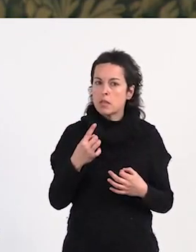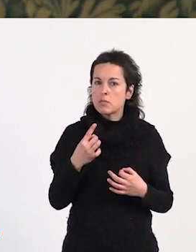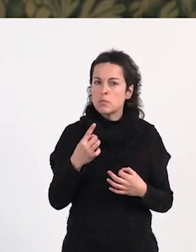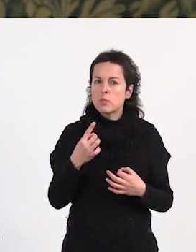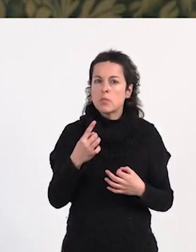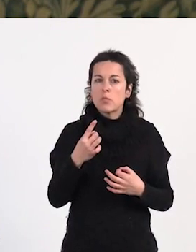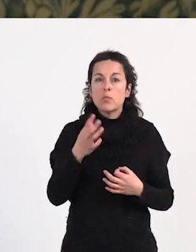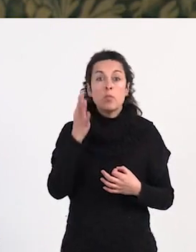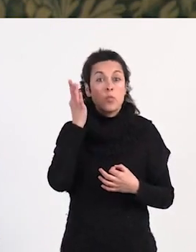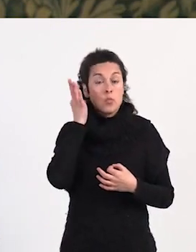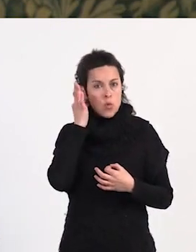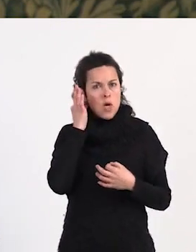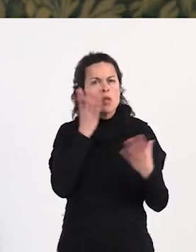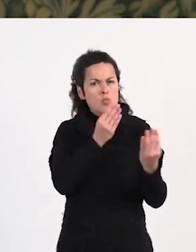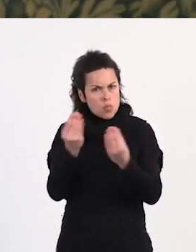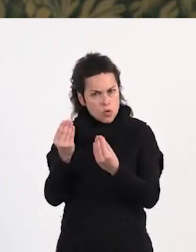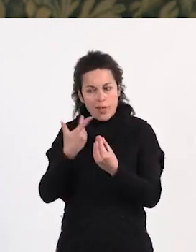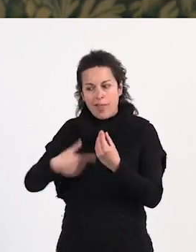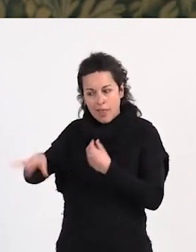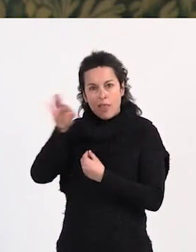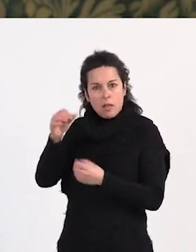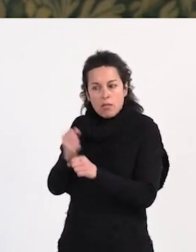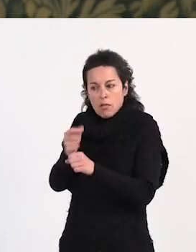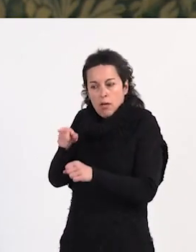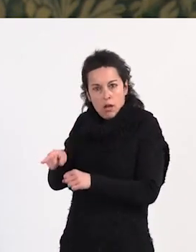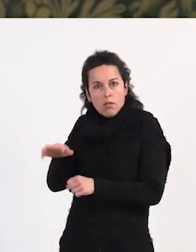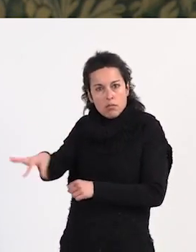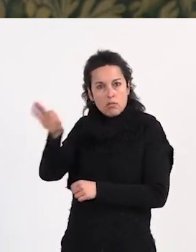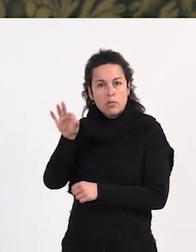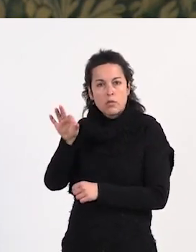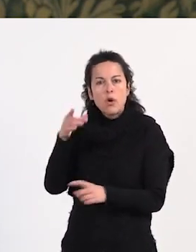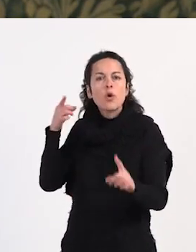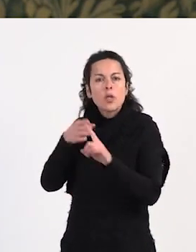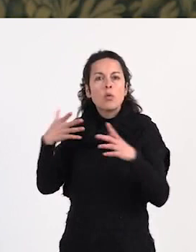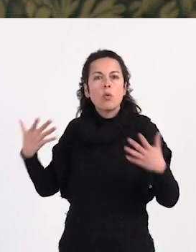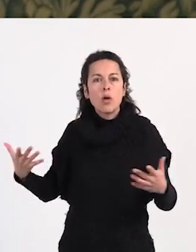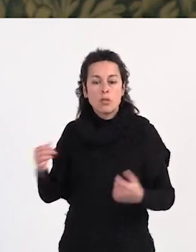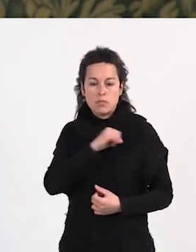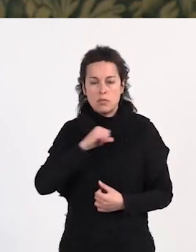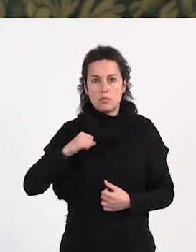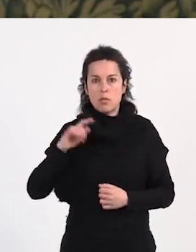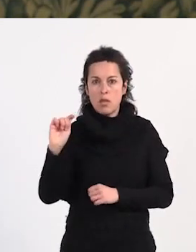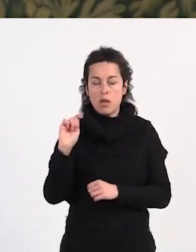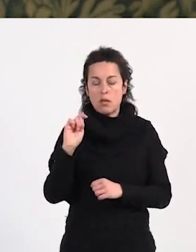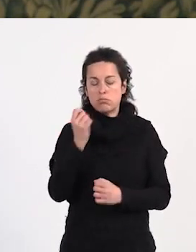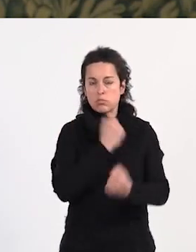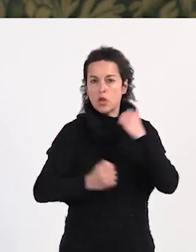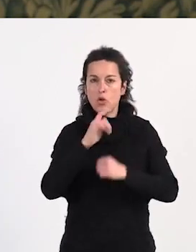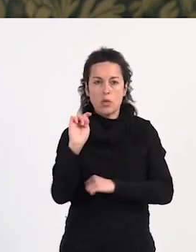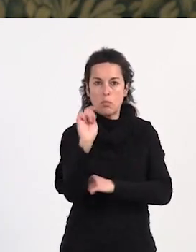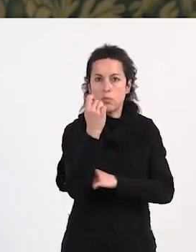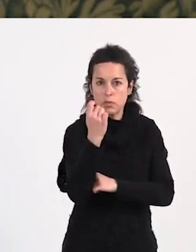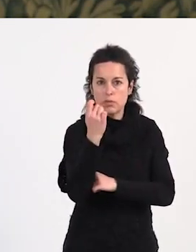la que hemos optado muchas mujeres para tener independencia económica y no ser